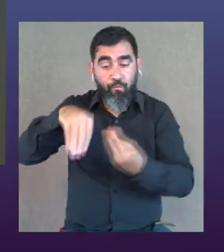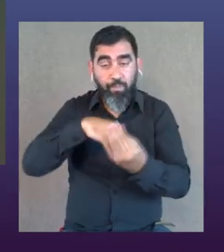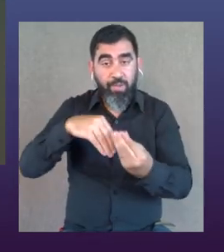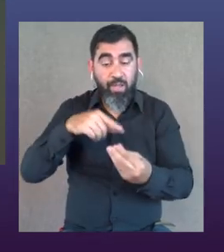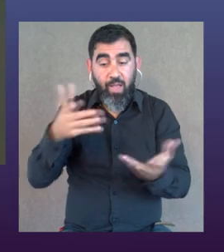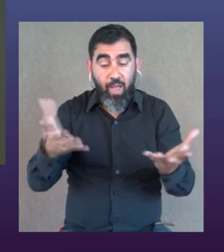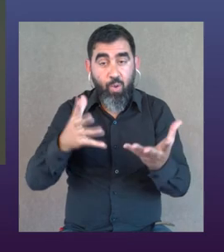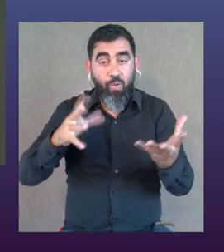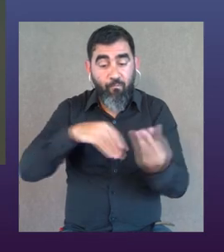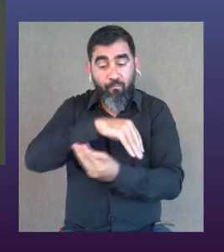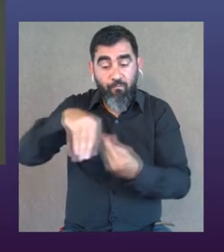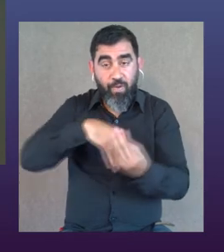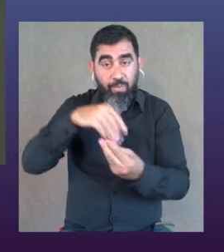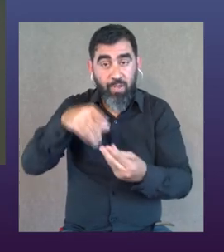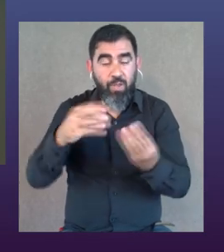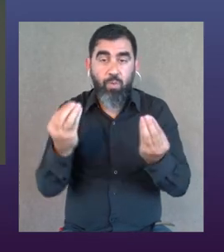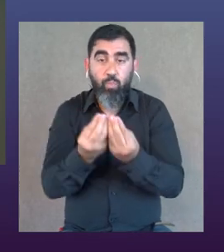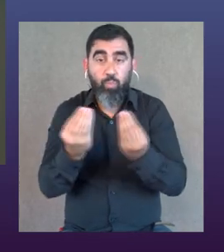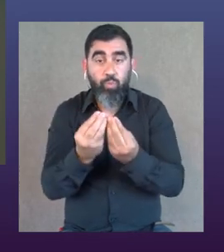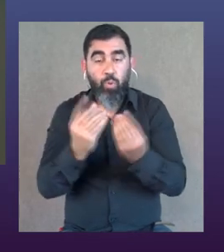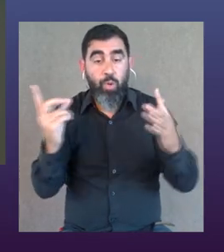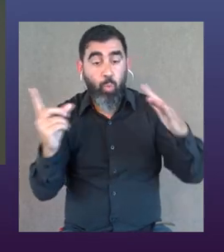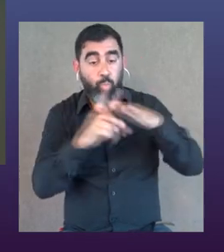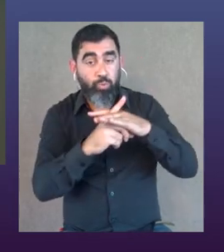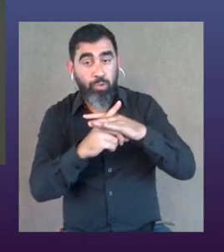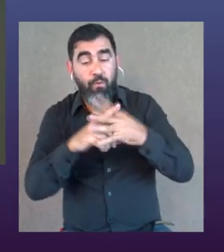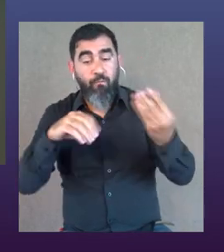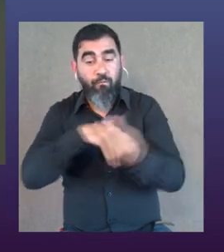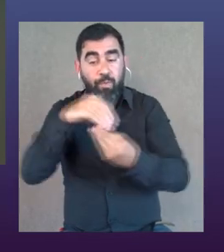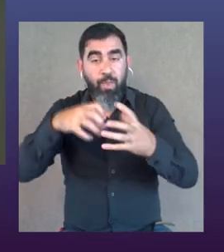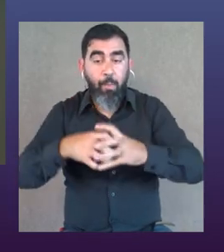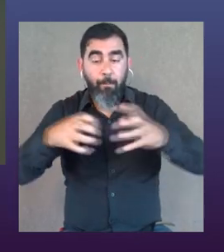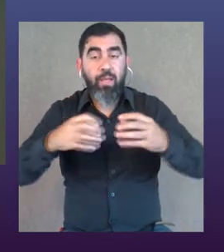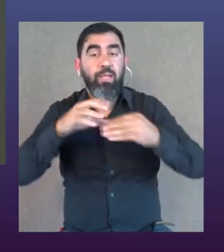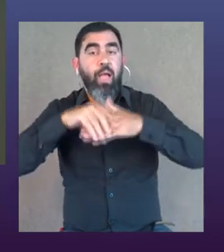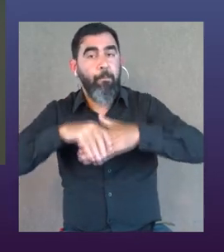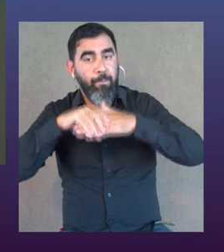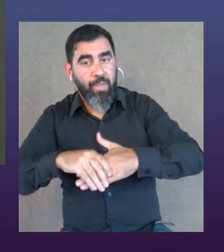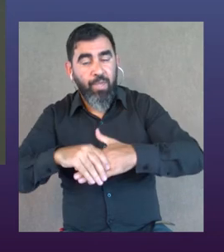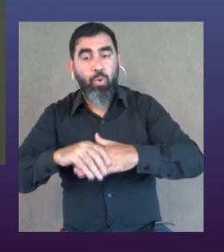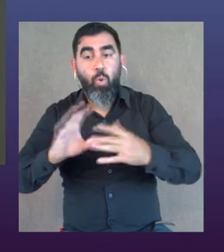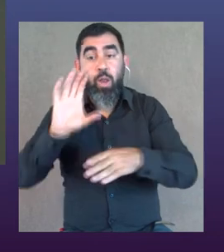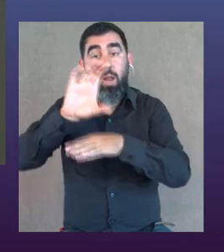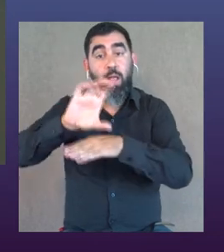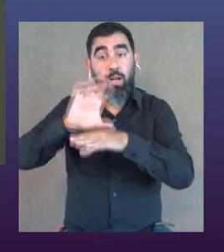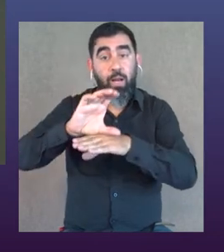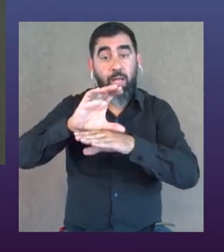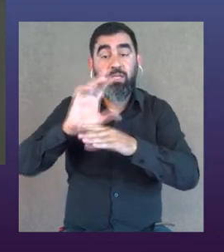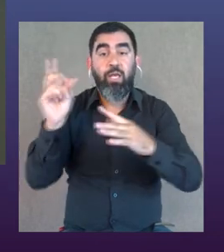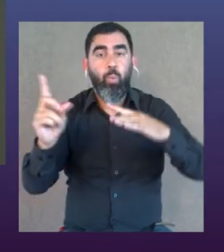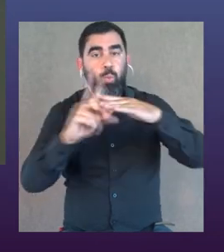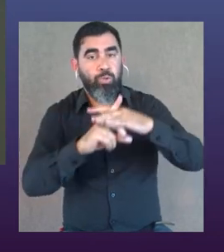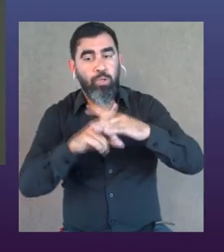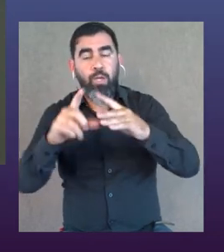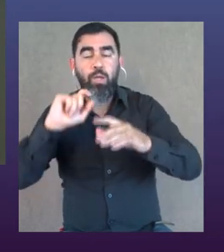cuando una familia se transforma en una familia, un círculo familiar nuclear, una familia inclusiva, la familia ampliada, el grupo de amigos, en un aula,